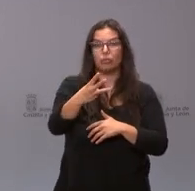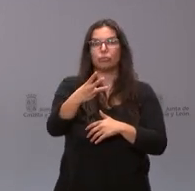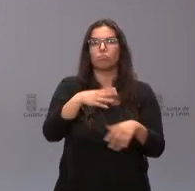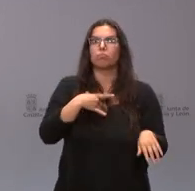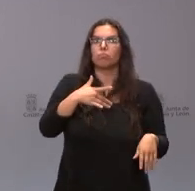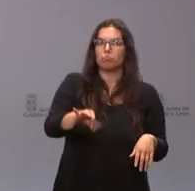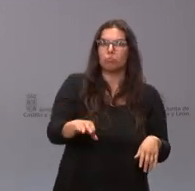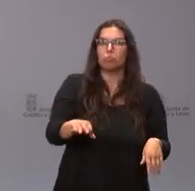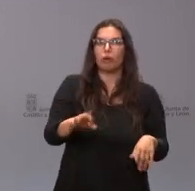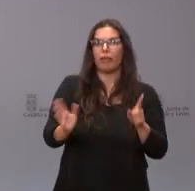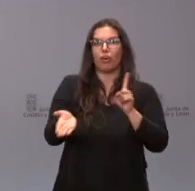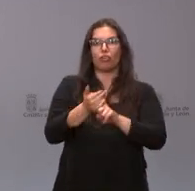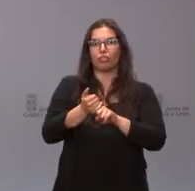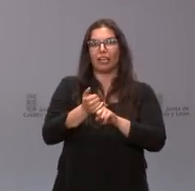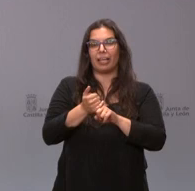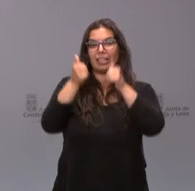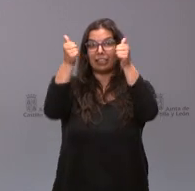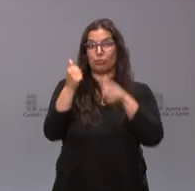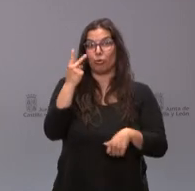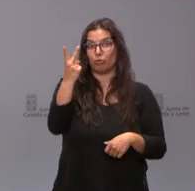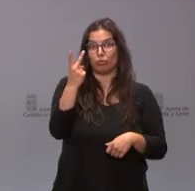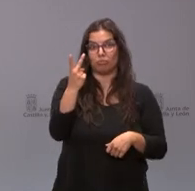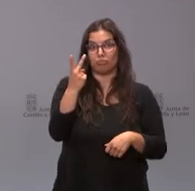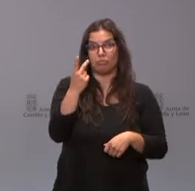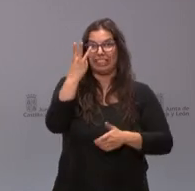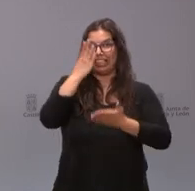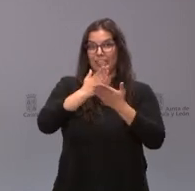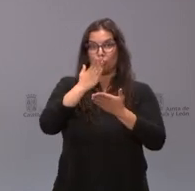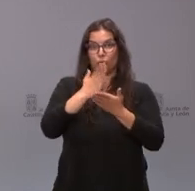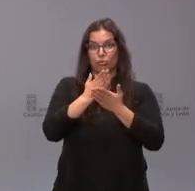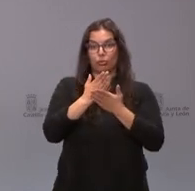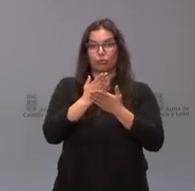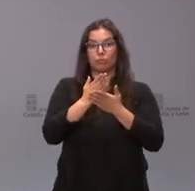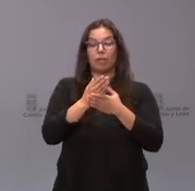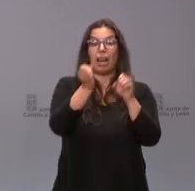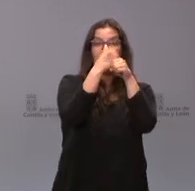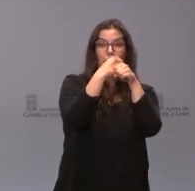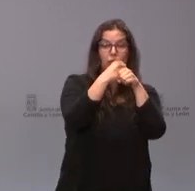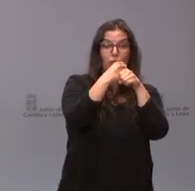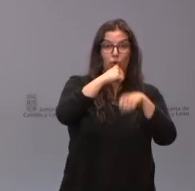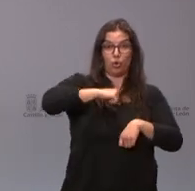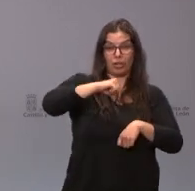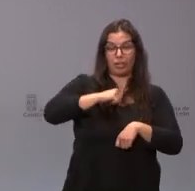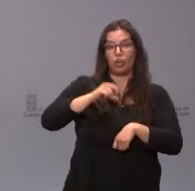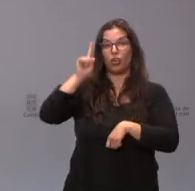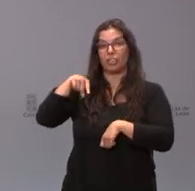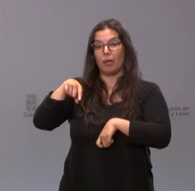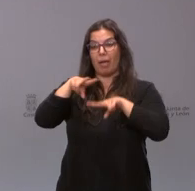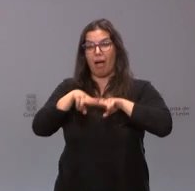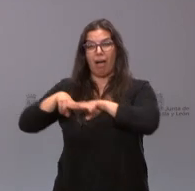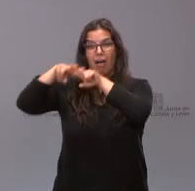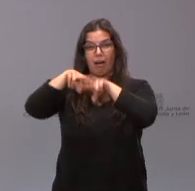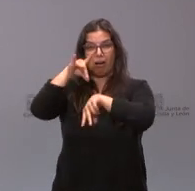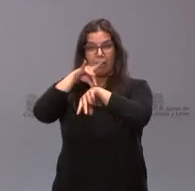puedan obtener ambos títulos, tanto el de laboratorio clínico como el de anatomía patológica